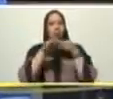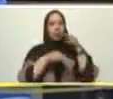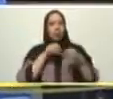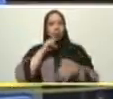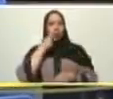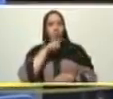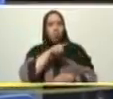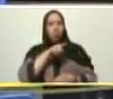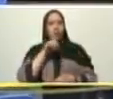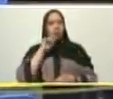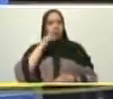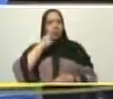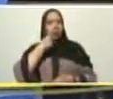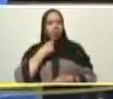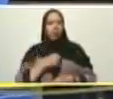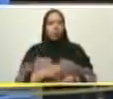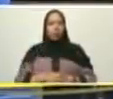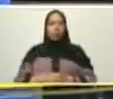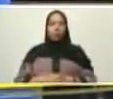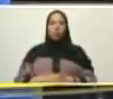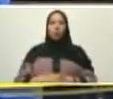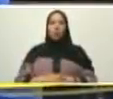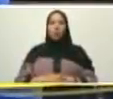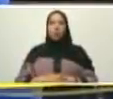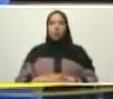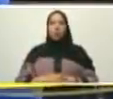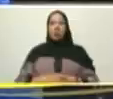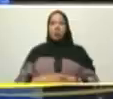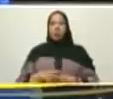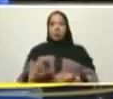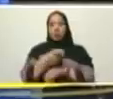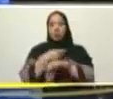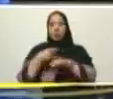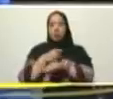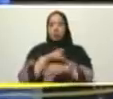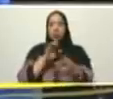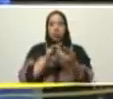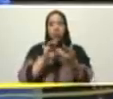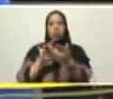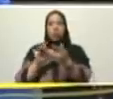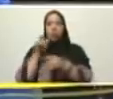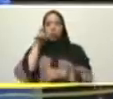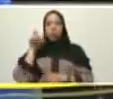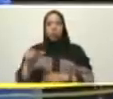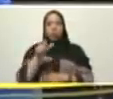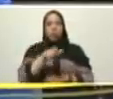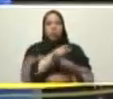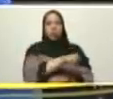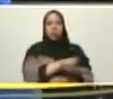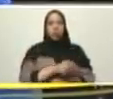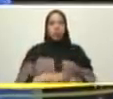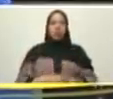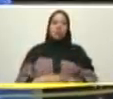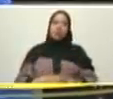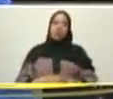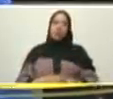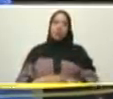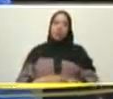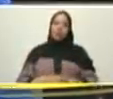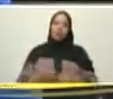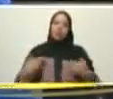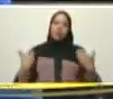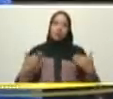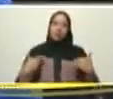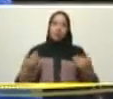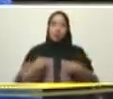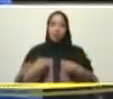secreto José Balmore el secreto del buen gobierno el contacto con el pueblo el caminar con la gente en vivir como